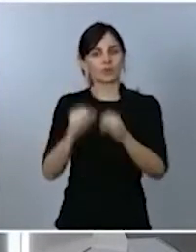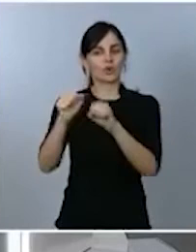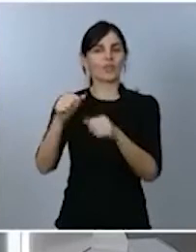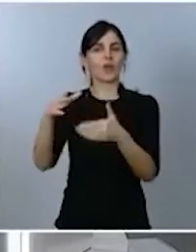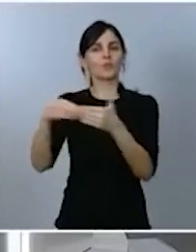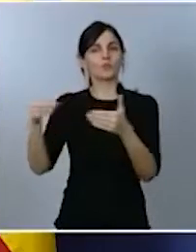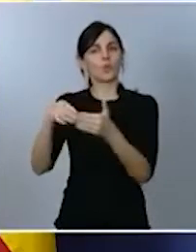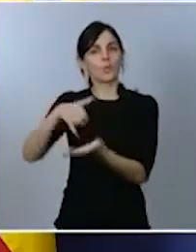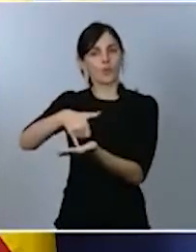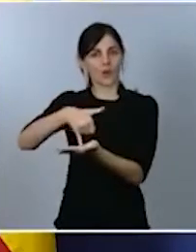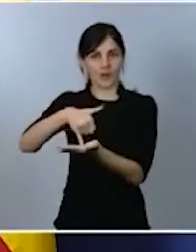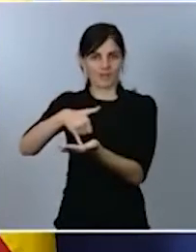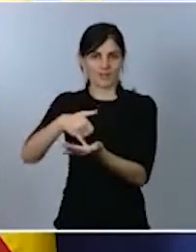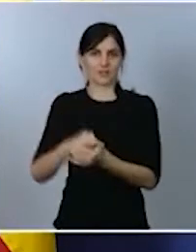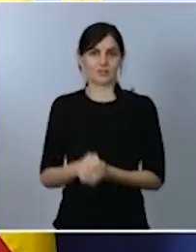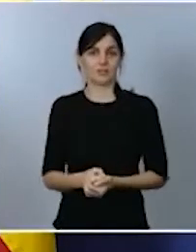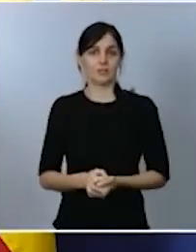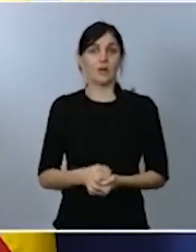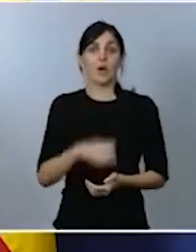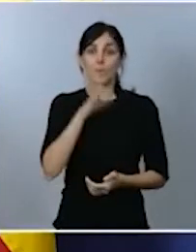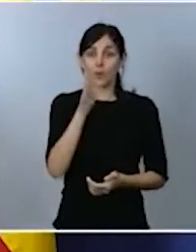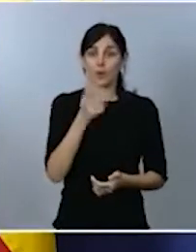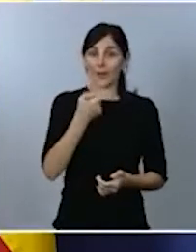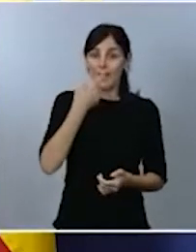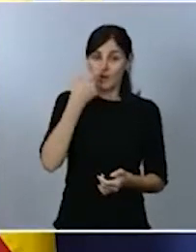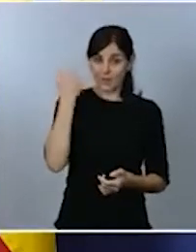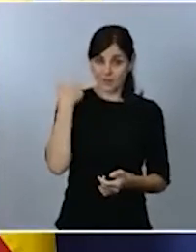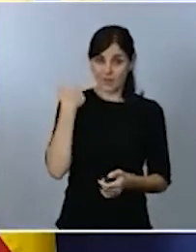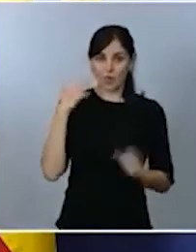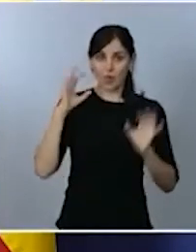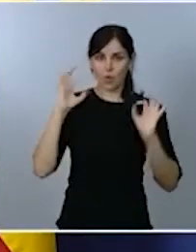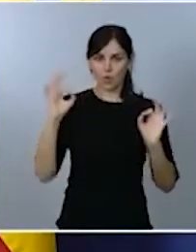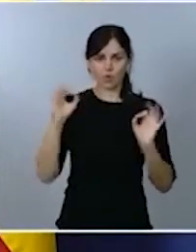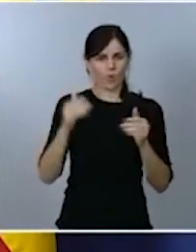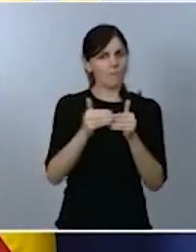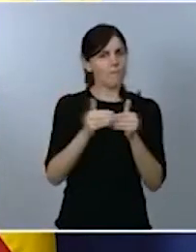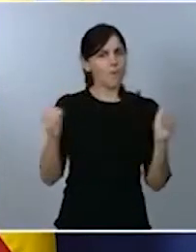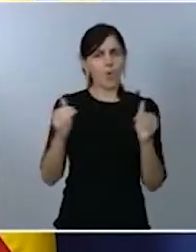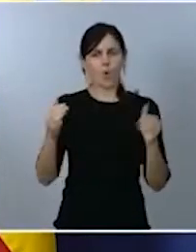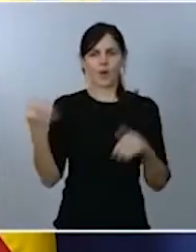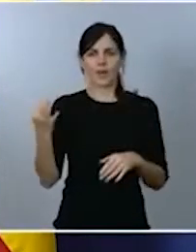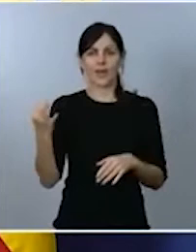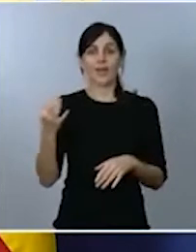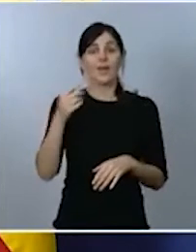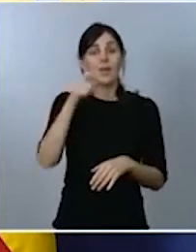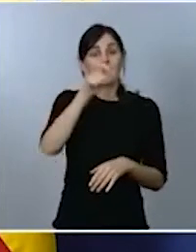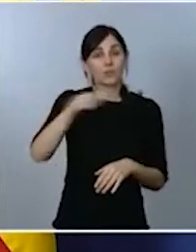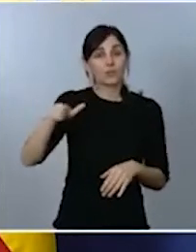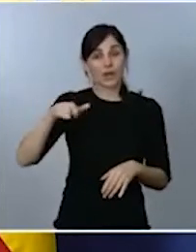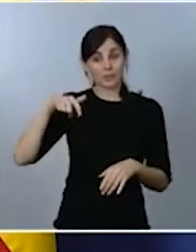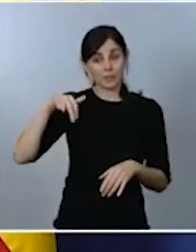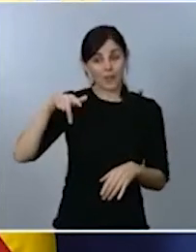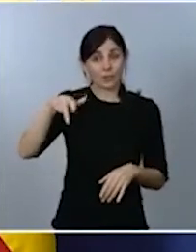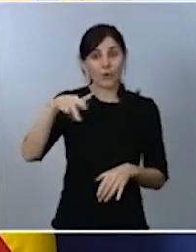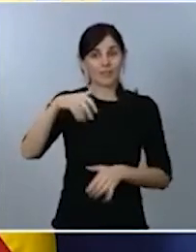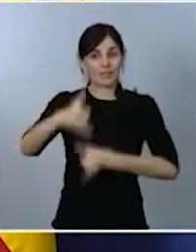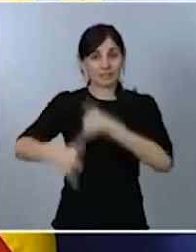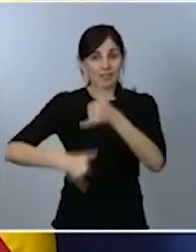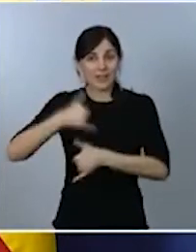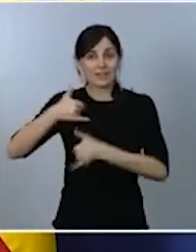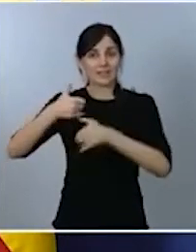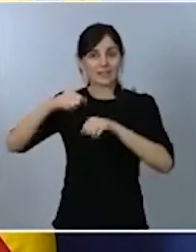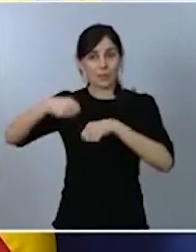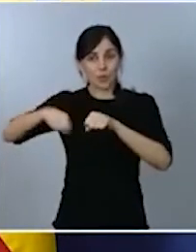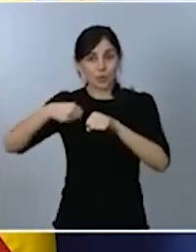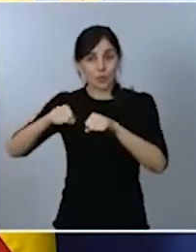Porque el año pasado, por primera vez en la historia, el número de peatones, ciclistas y motoristas fallecidos